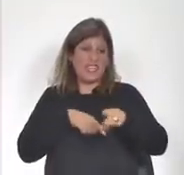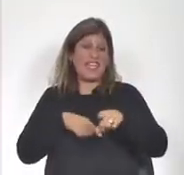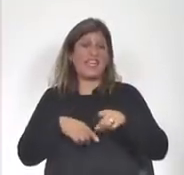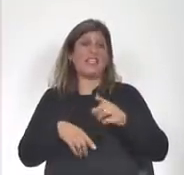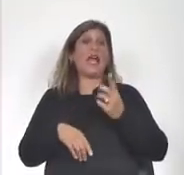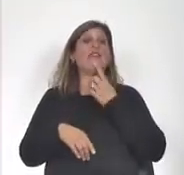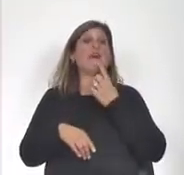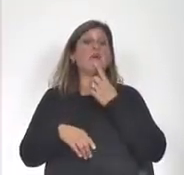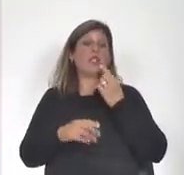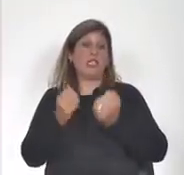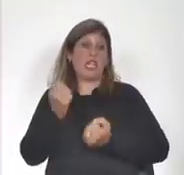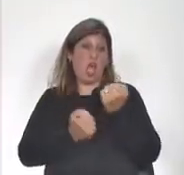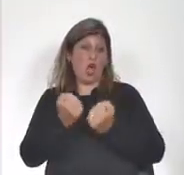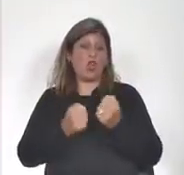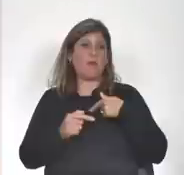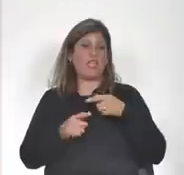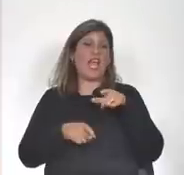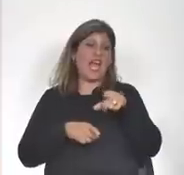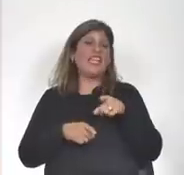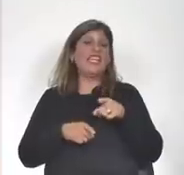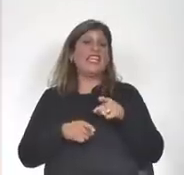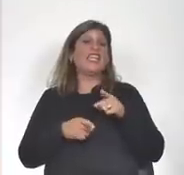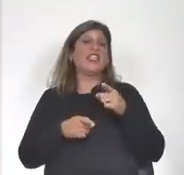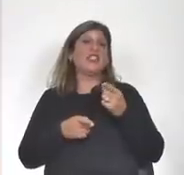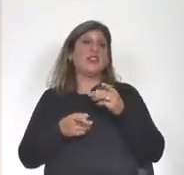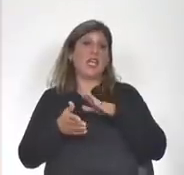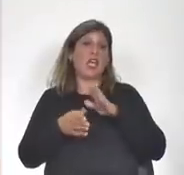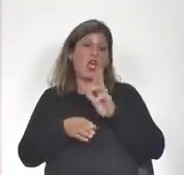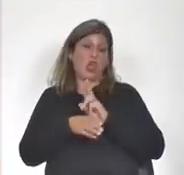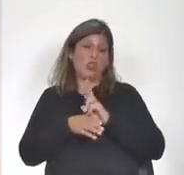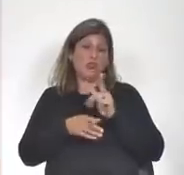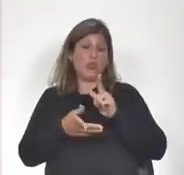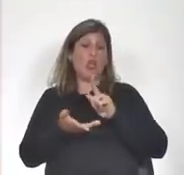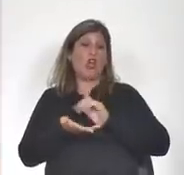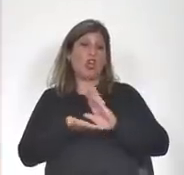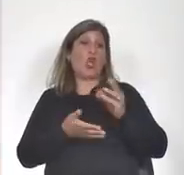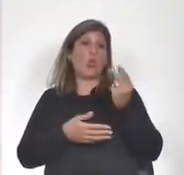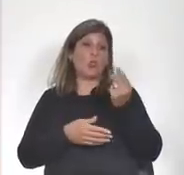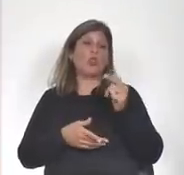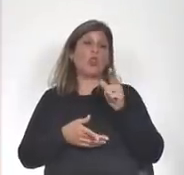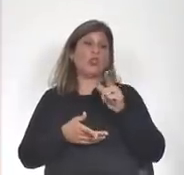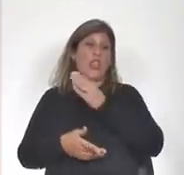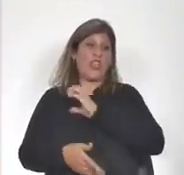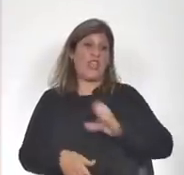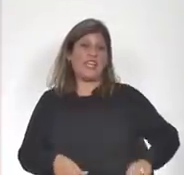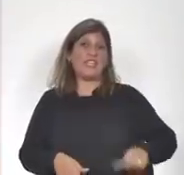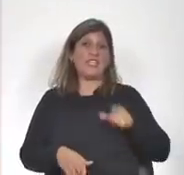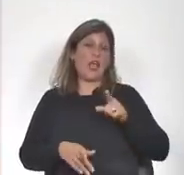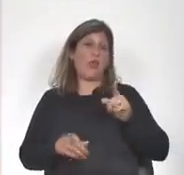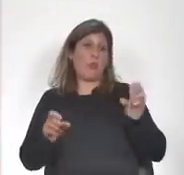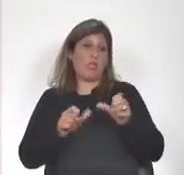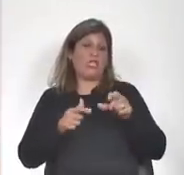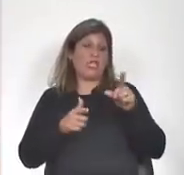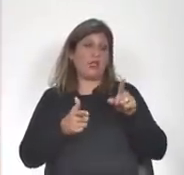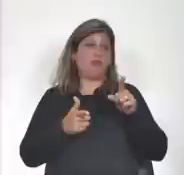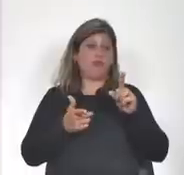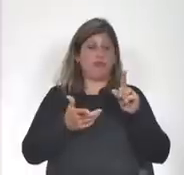política económica y el manejo de los recursos del Estado por la realización de una inversión en su estudio privado